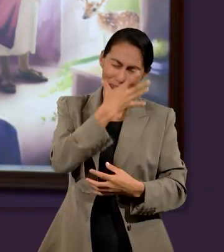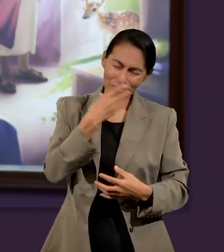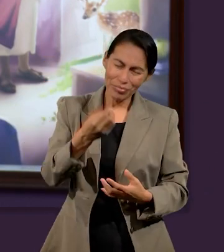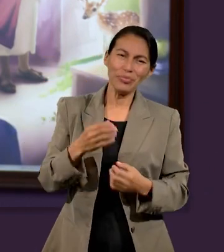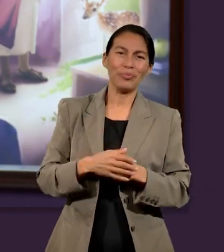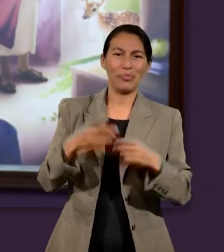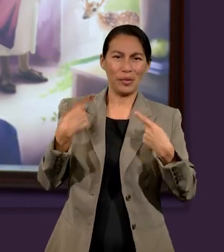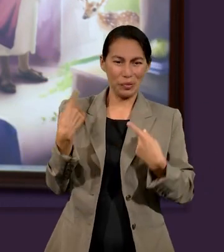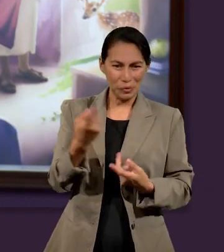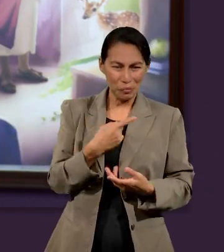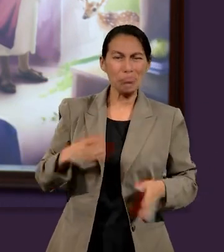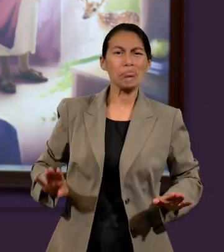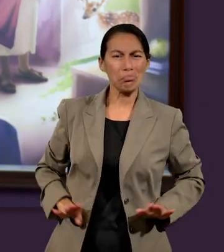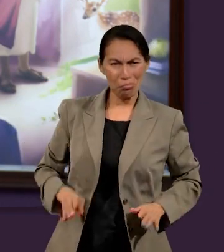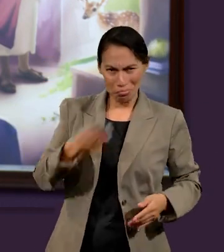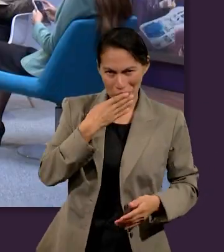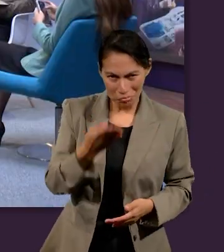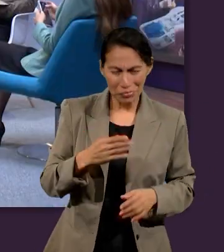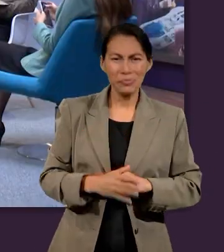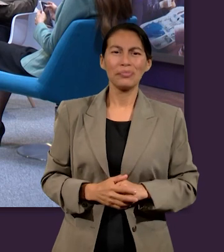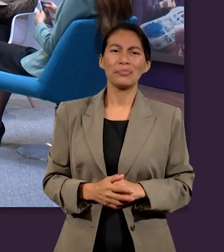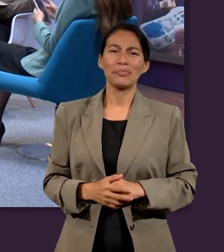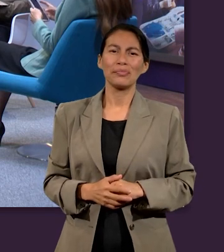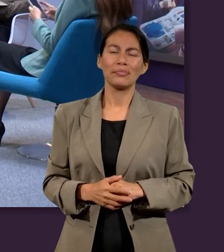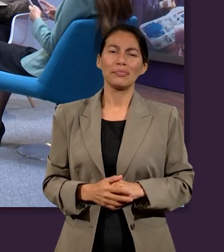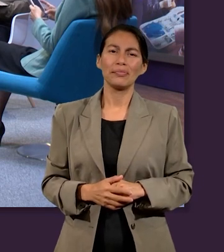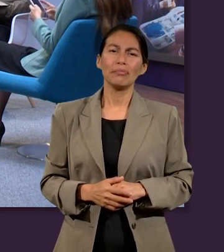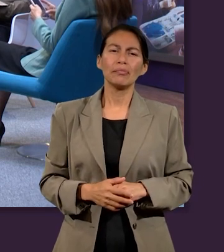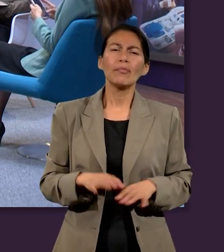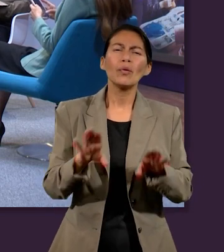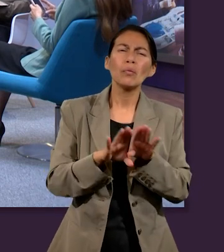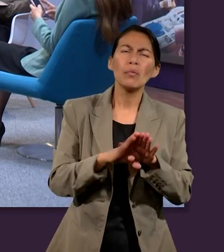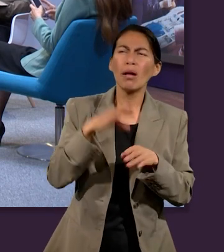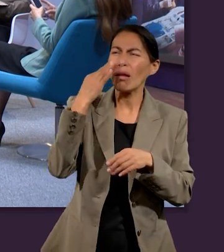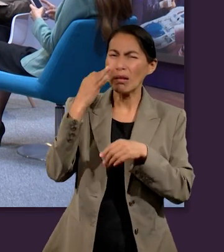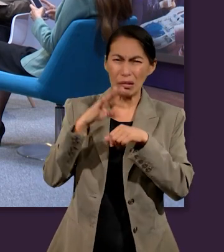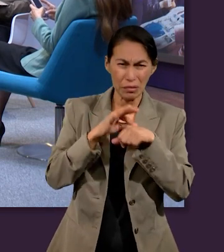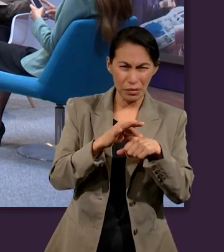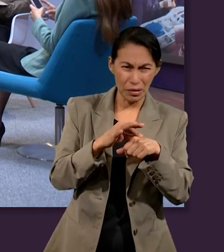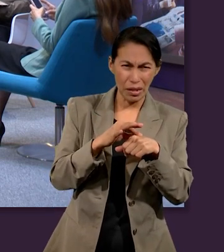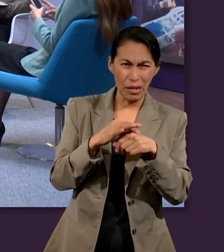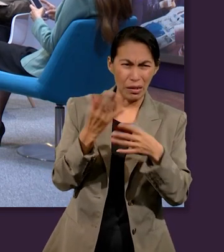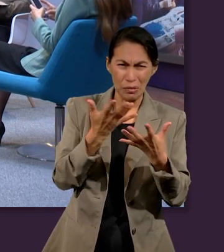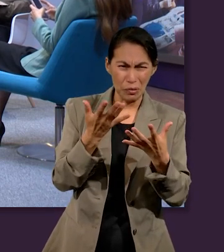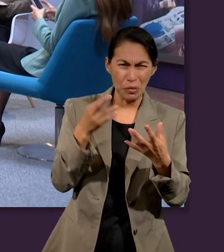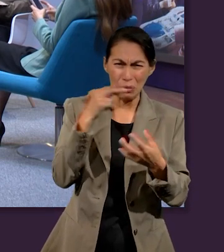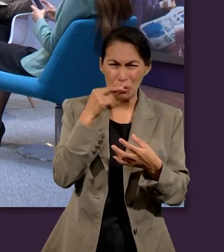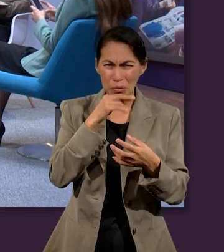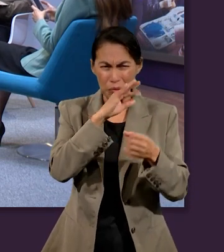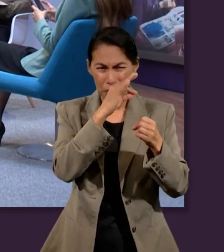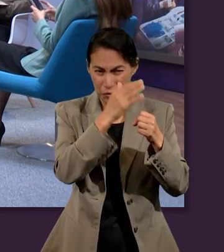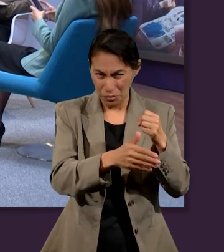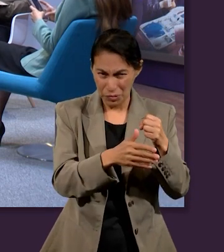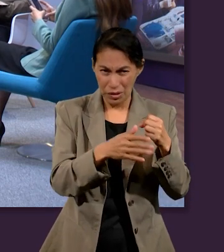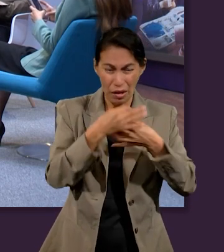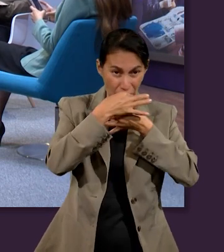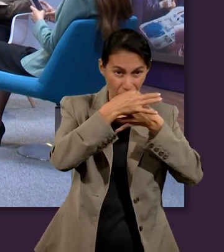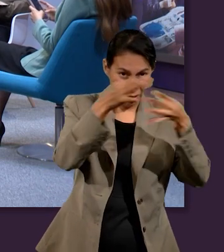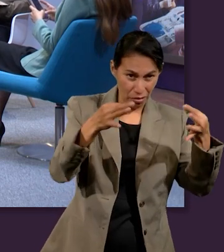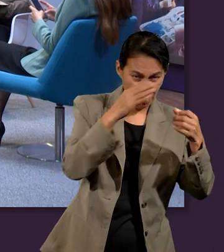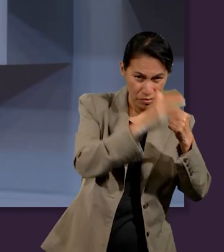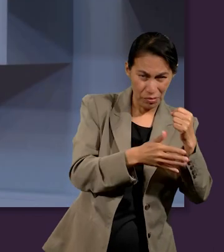sepa sobre Jesús, sino que también pueda ser un beneficio para nosotros. Sobre esta idea de